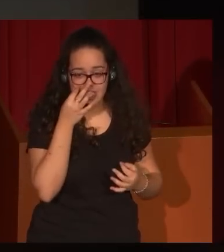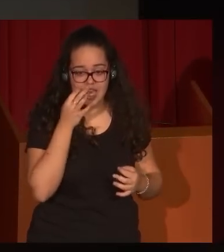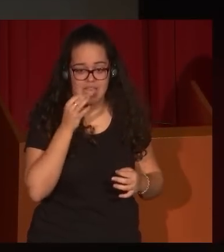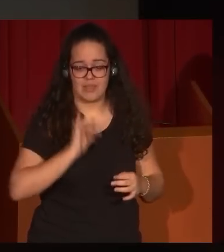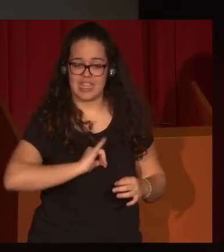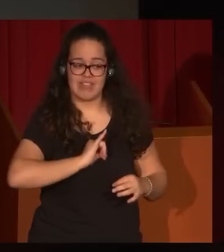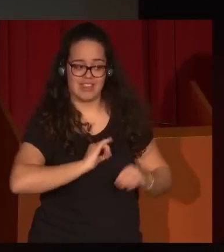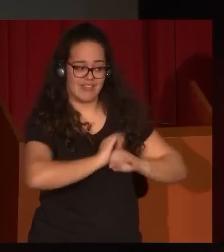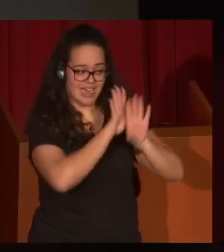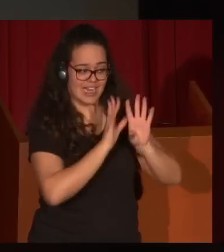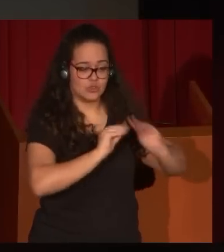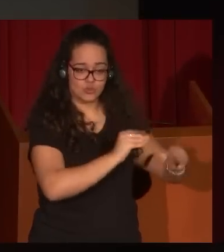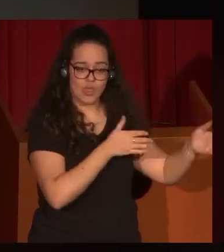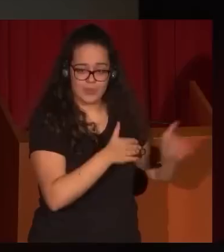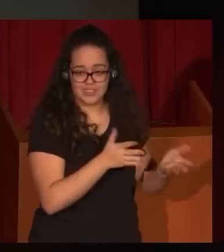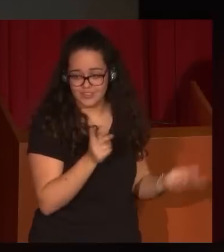propio tiempo.